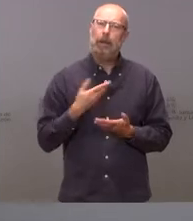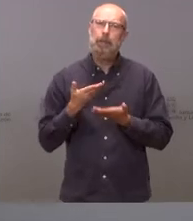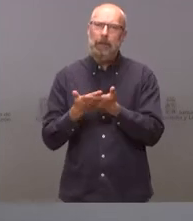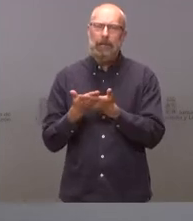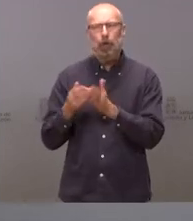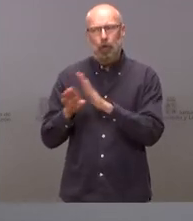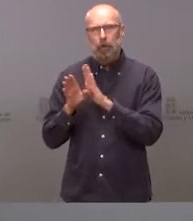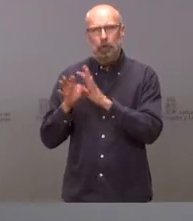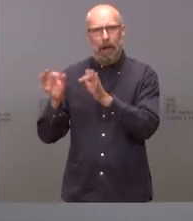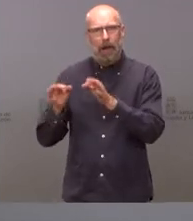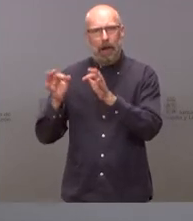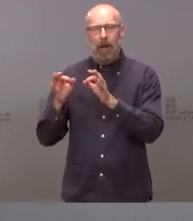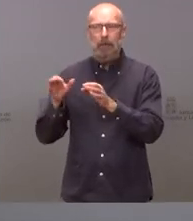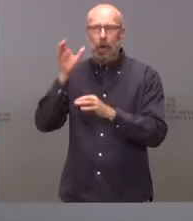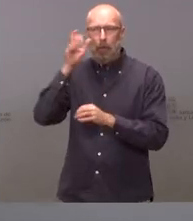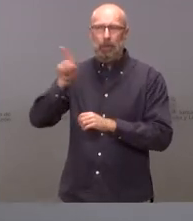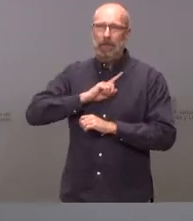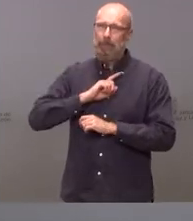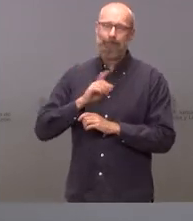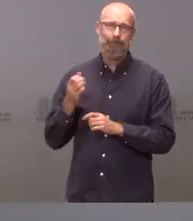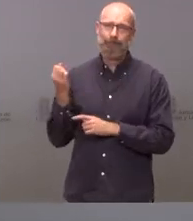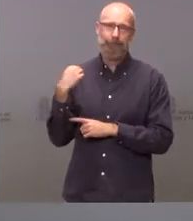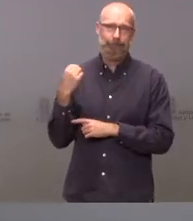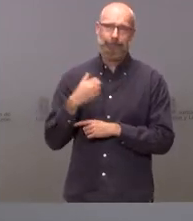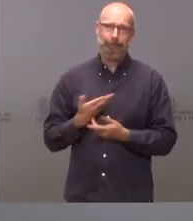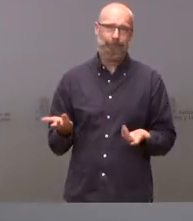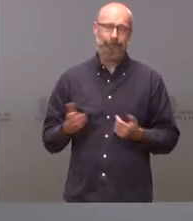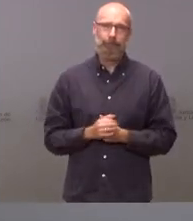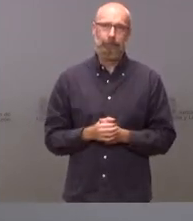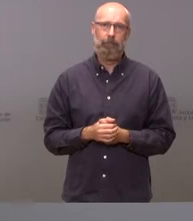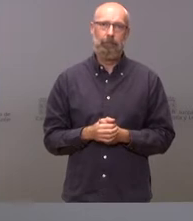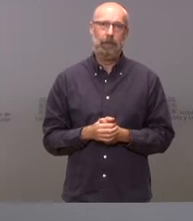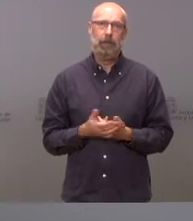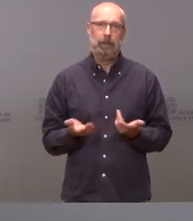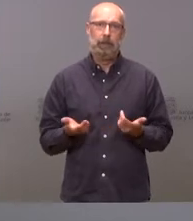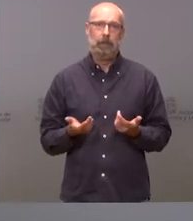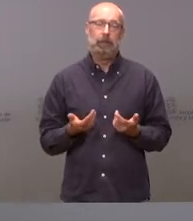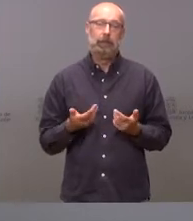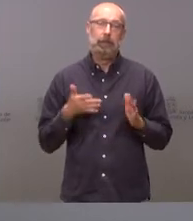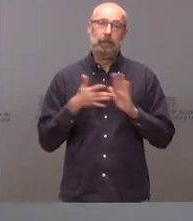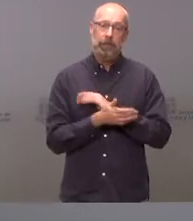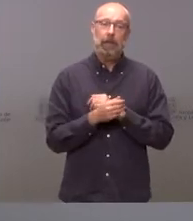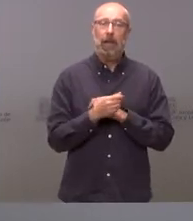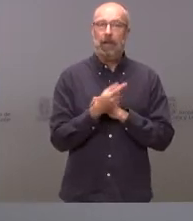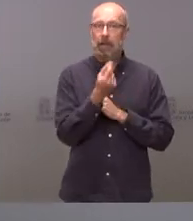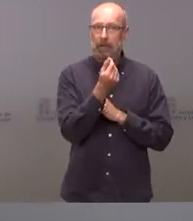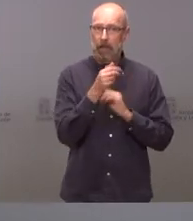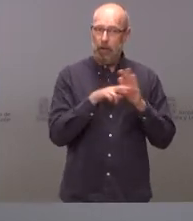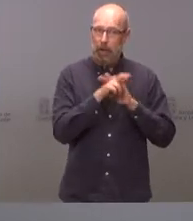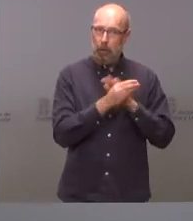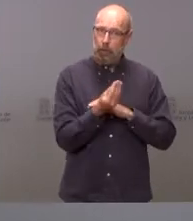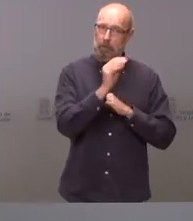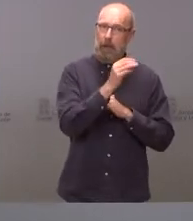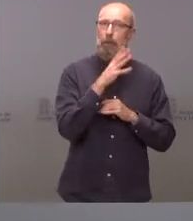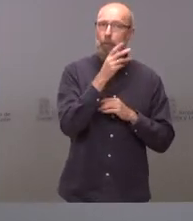sin haber sido escuchados. En síntesis, tres motivos para el incremento de los recursos, dos motivos para que este incremento no sea